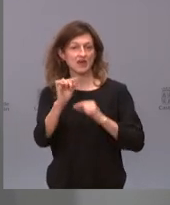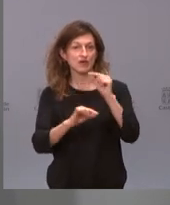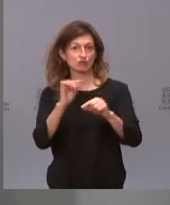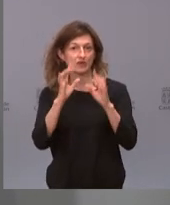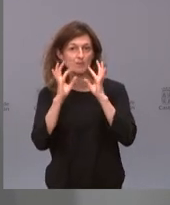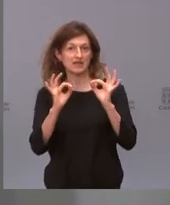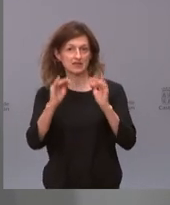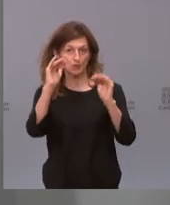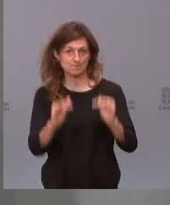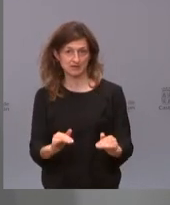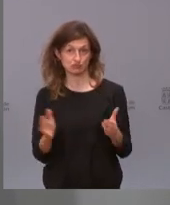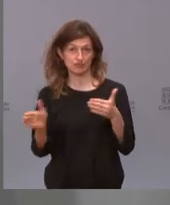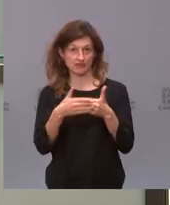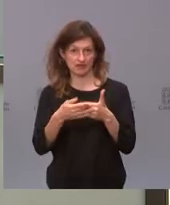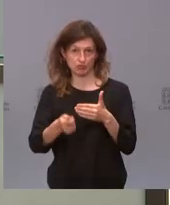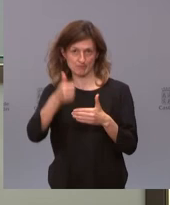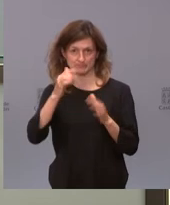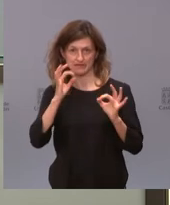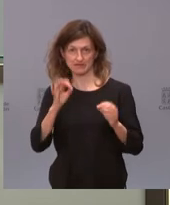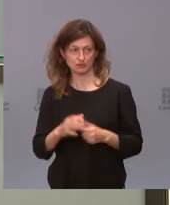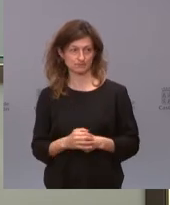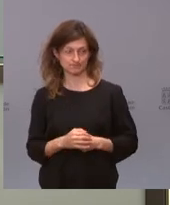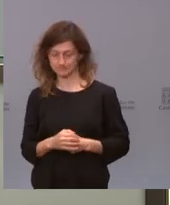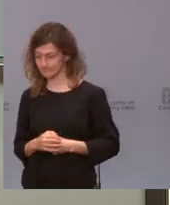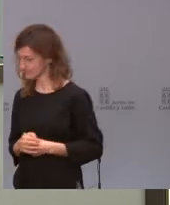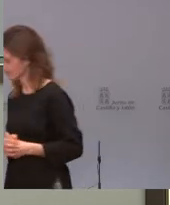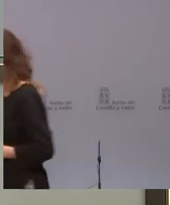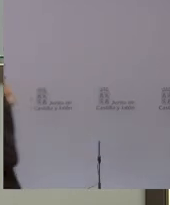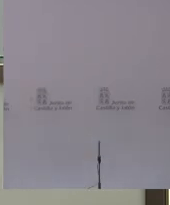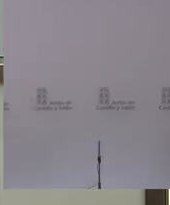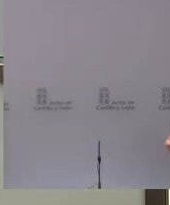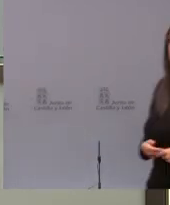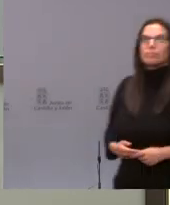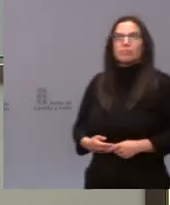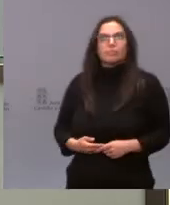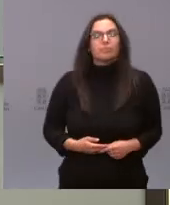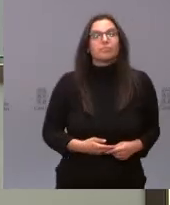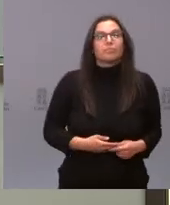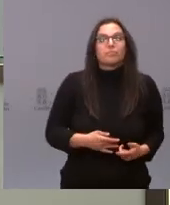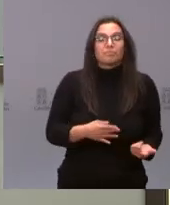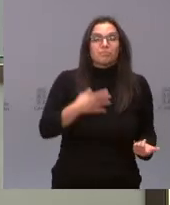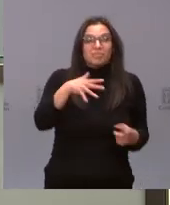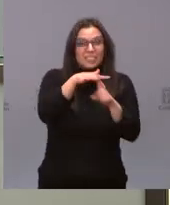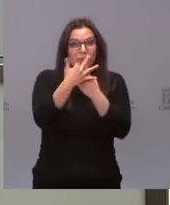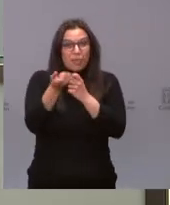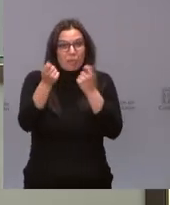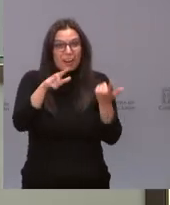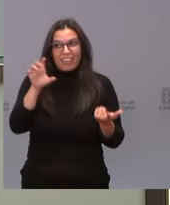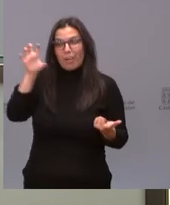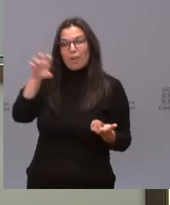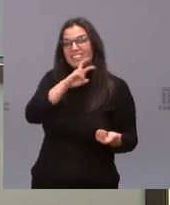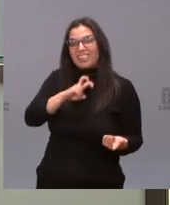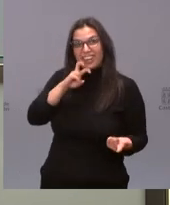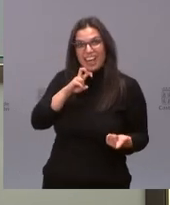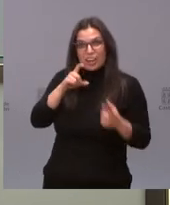peligroso que el espacio cerrado. Sí, una situación similar a Israel no la ve posible, con mascarillas fuera. Bueno,